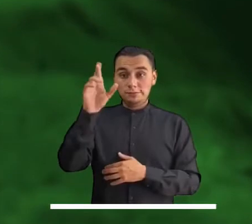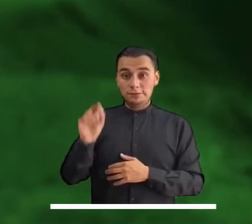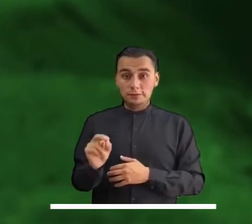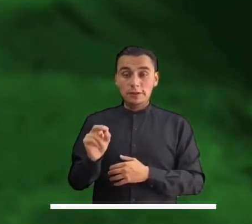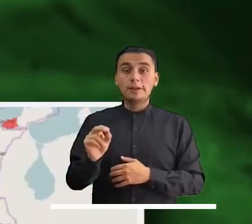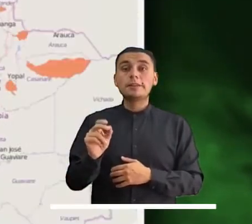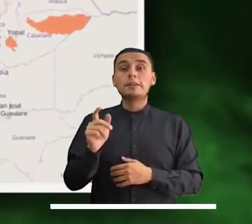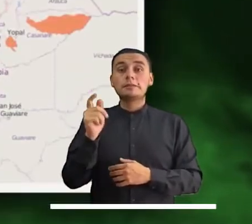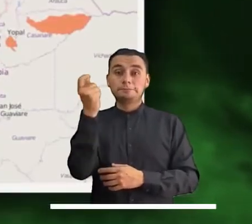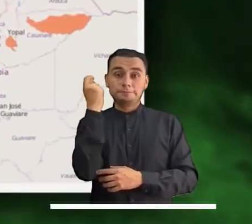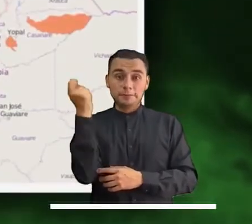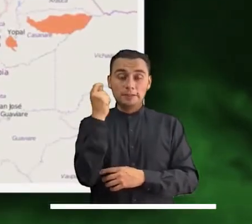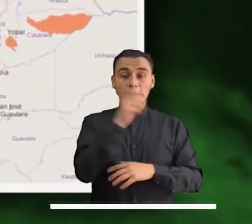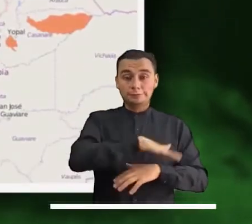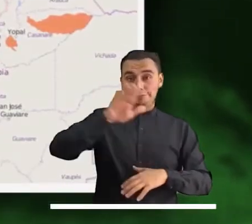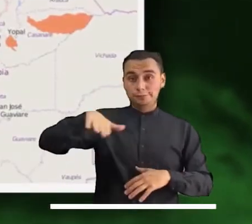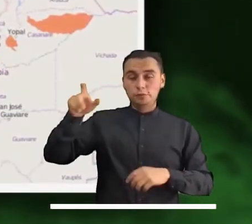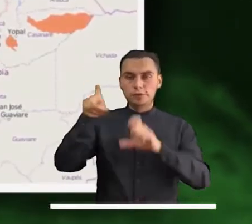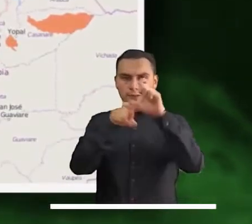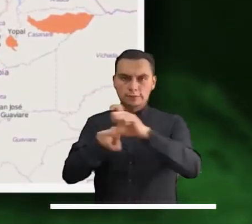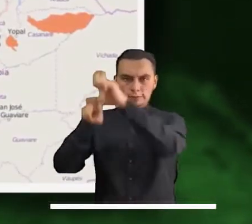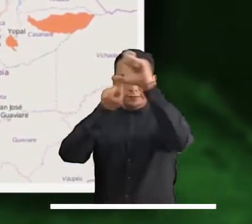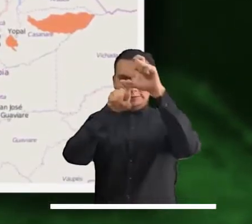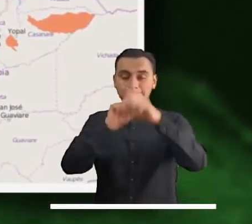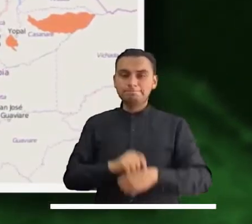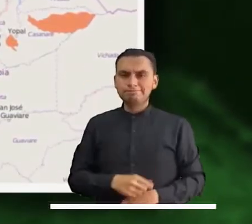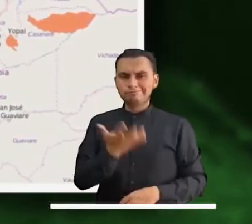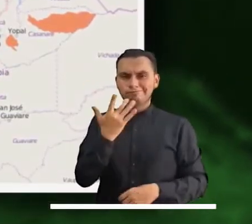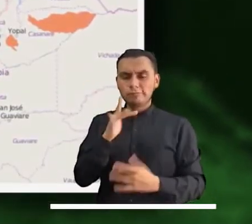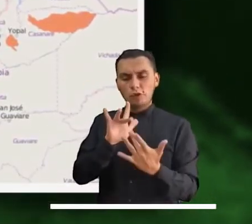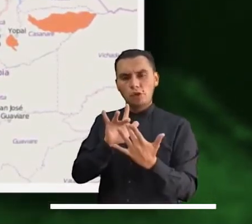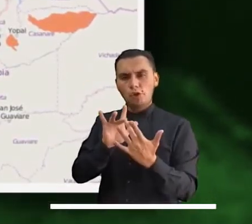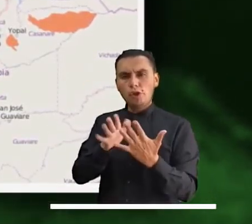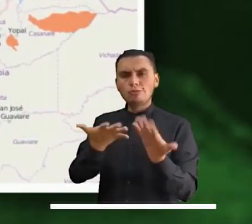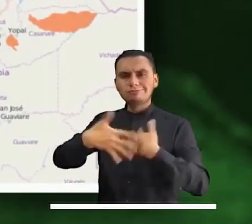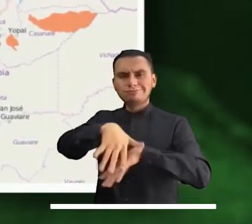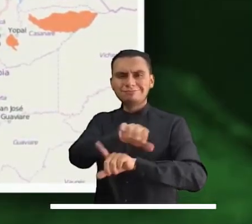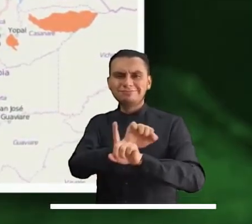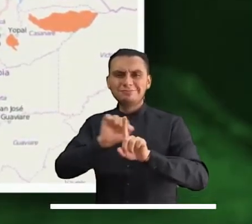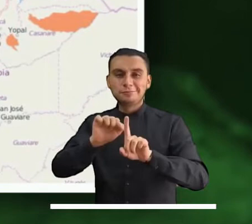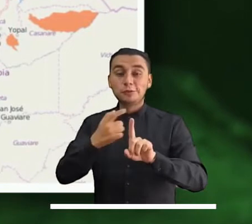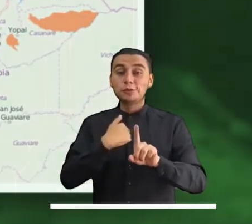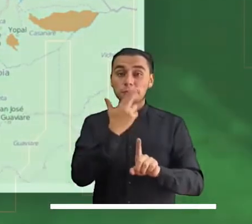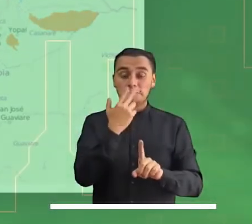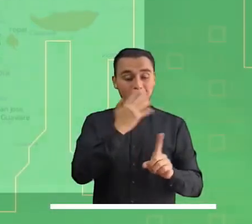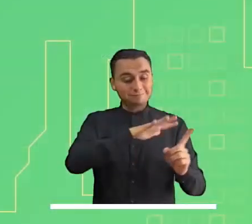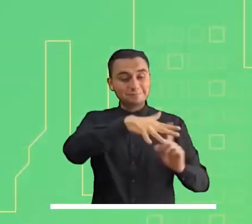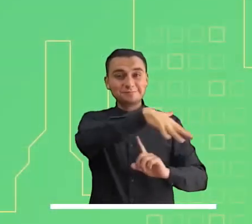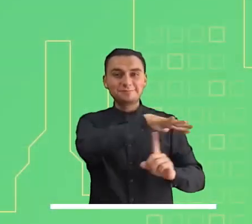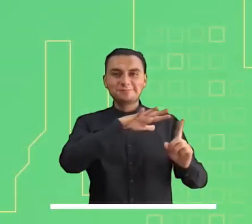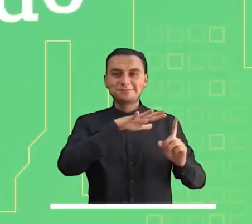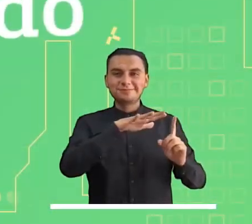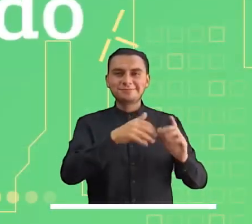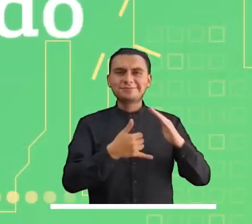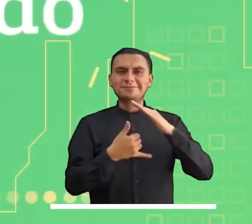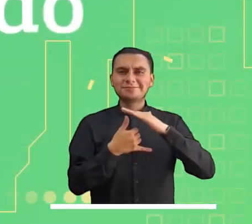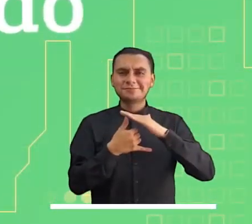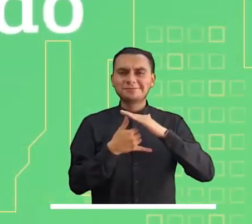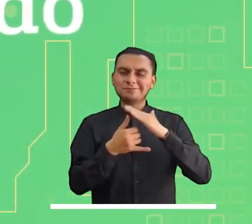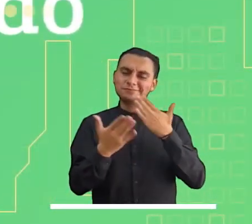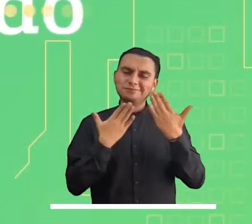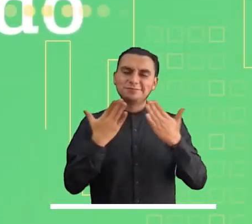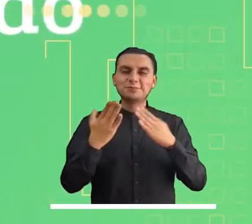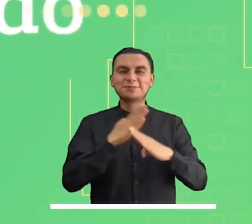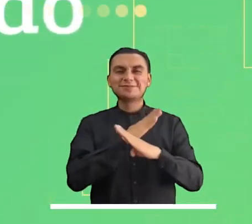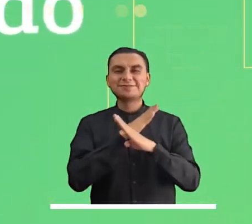Alerta roja por probables deslizamientos de tierra en zonas inestables de Risaralda, Meta, Antioquia y La Guajira. Los esperamos en